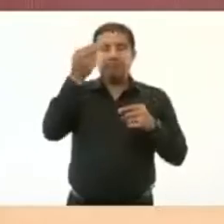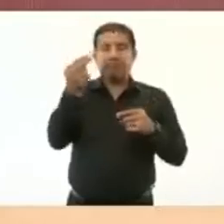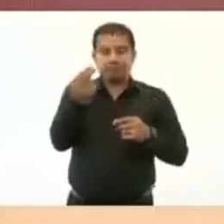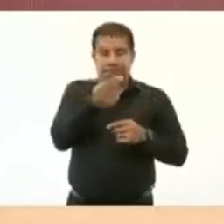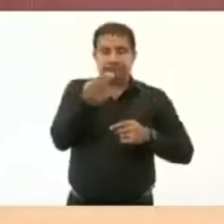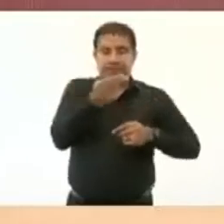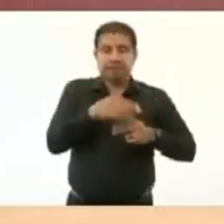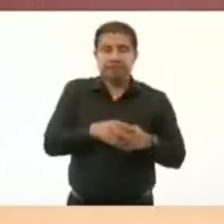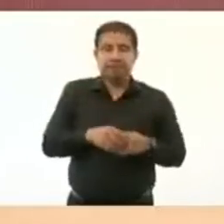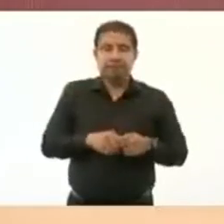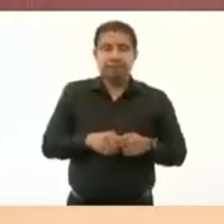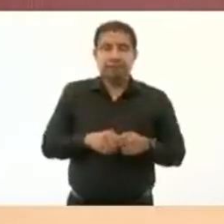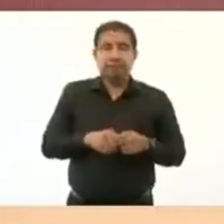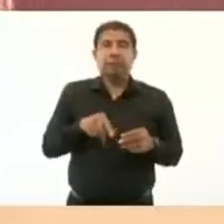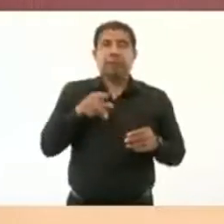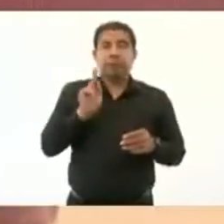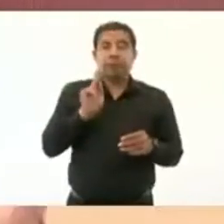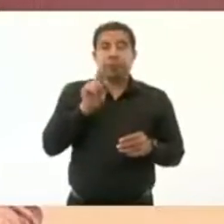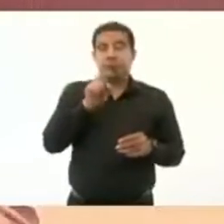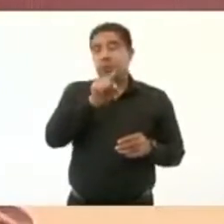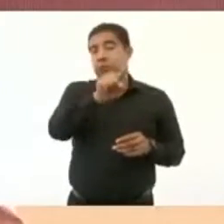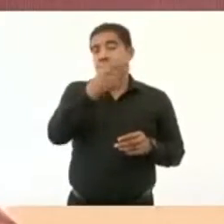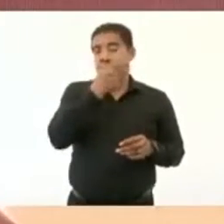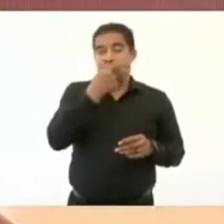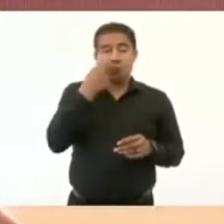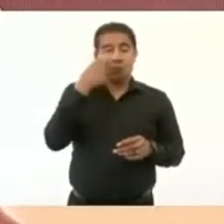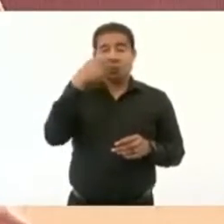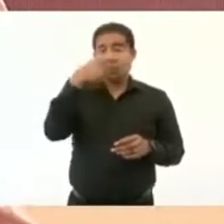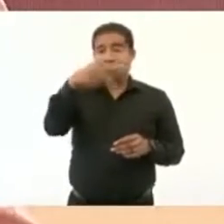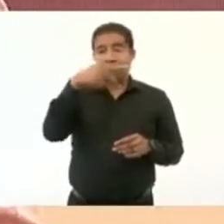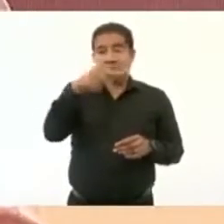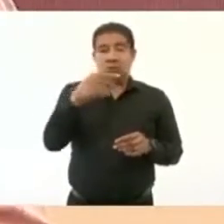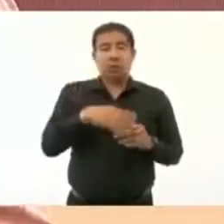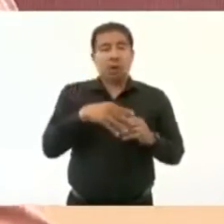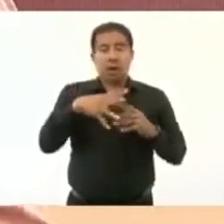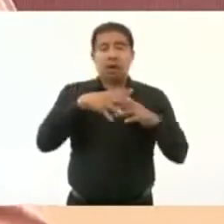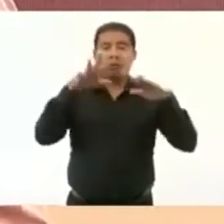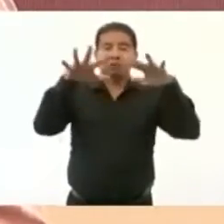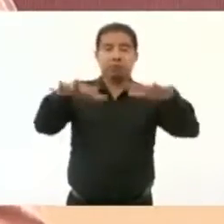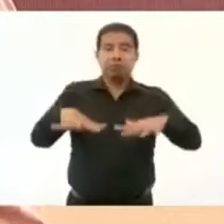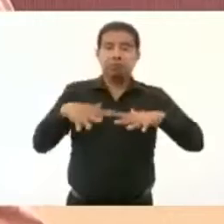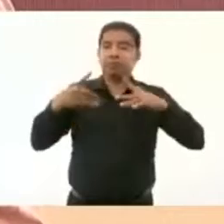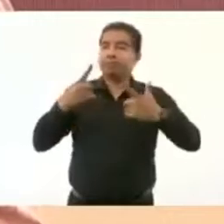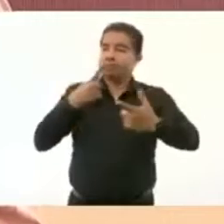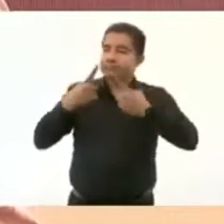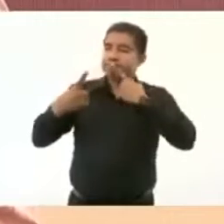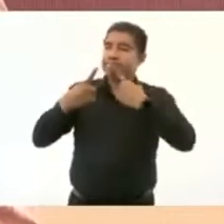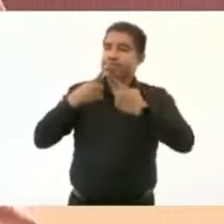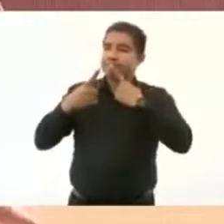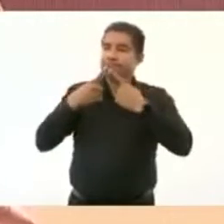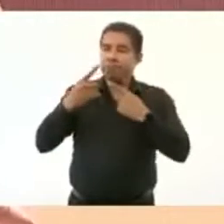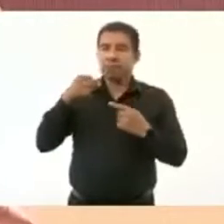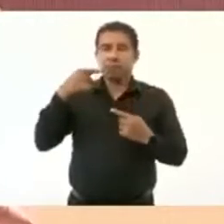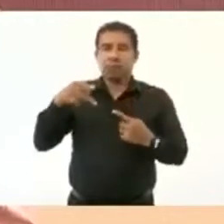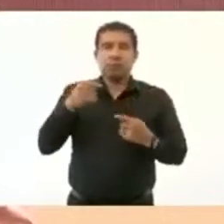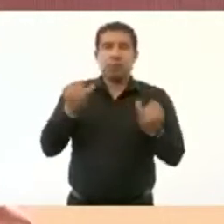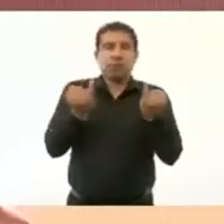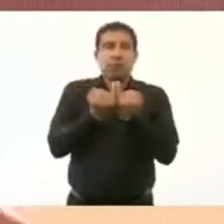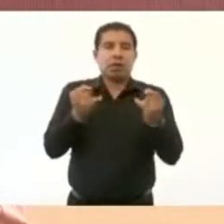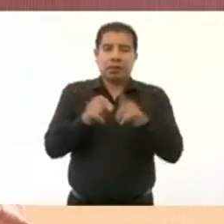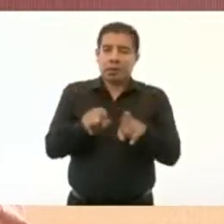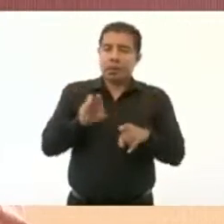Pero ustedes decidanlo en asamblea, junto con Raquel Sosa.